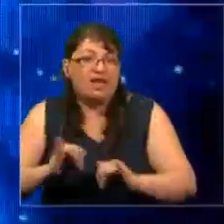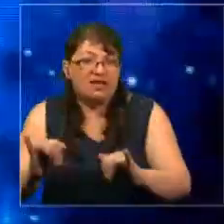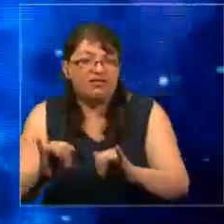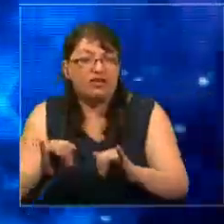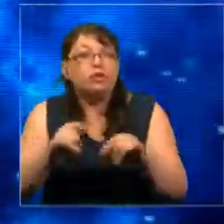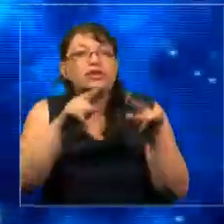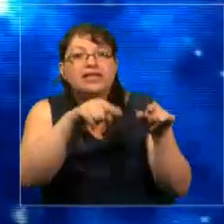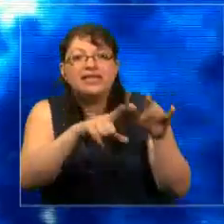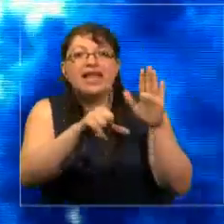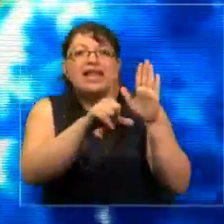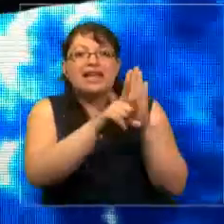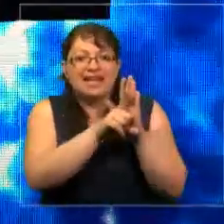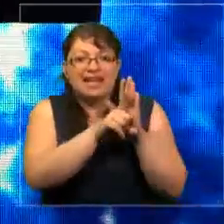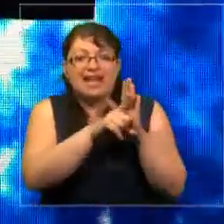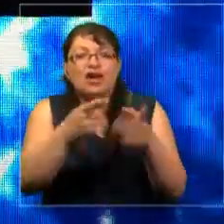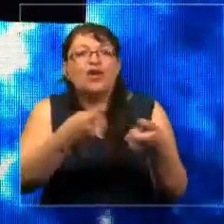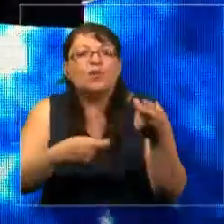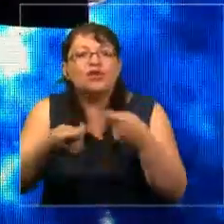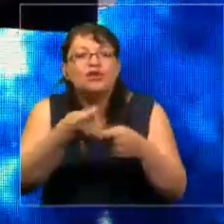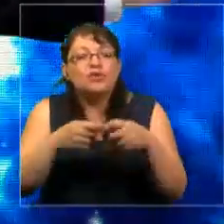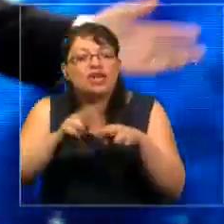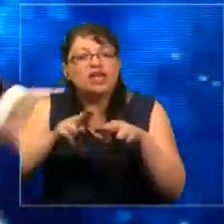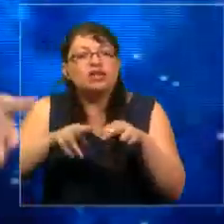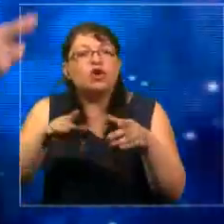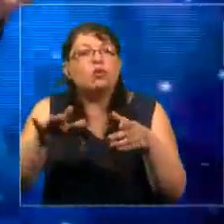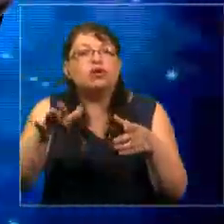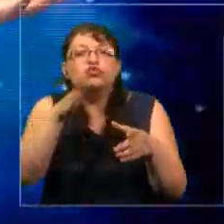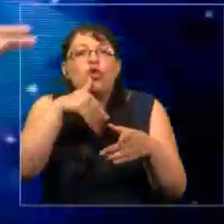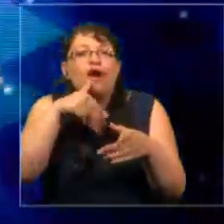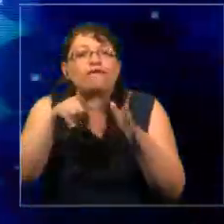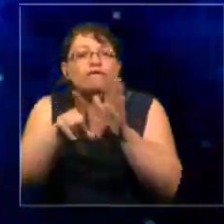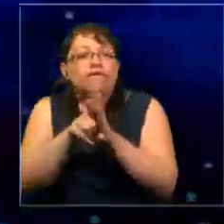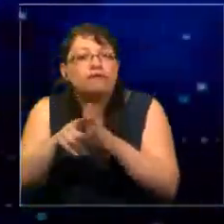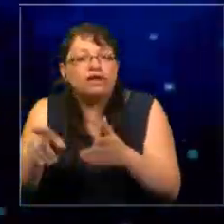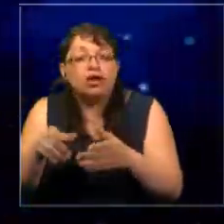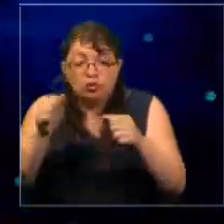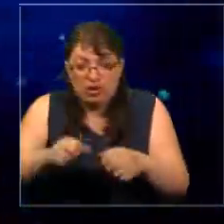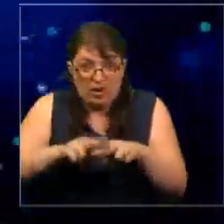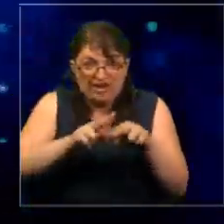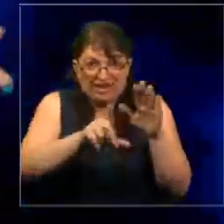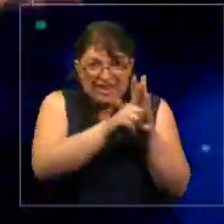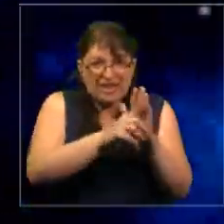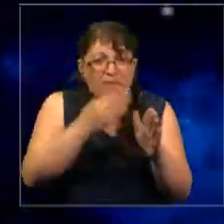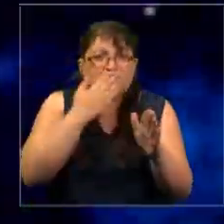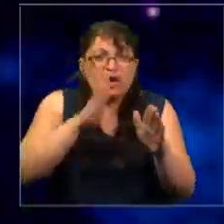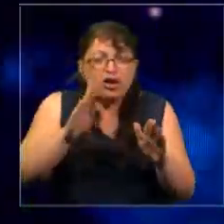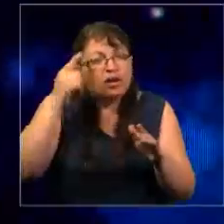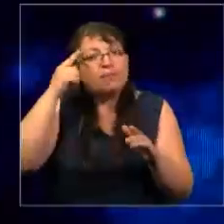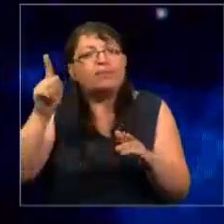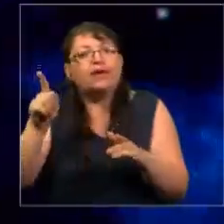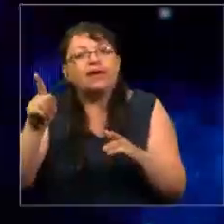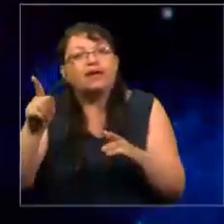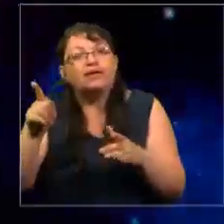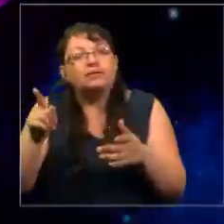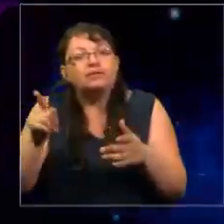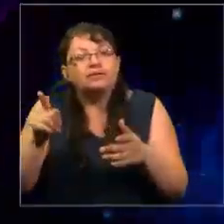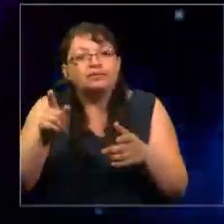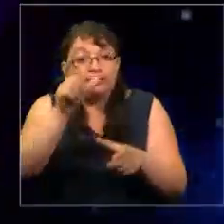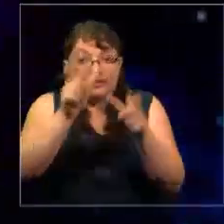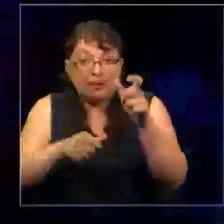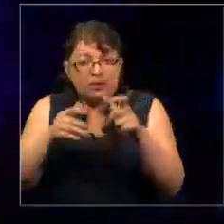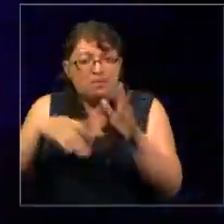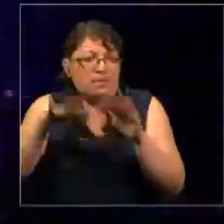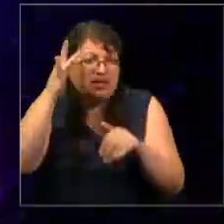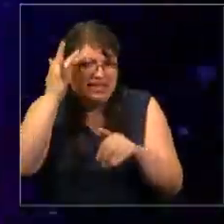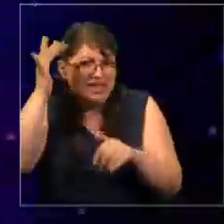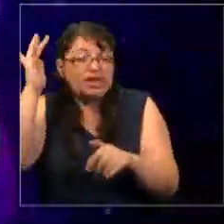ley económica que creó este vacío. Podemos crear las mejores leyes, los reguladores más inteligentes,